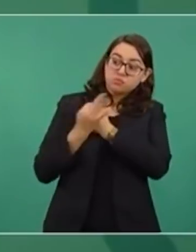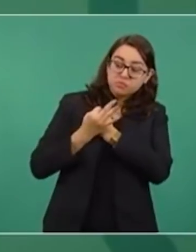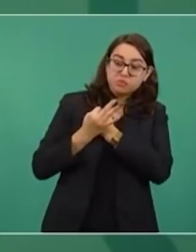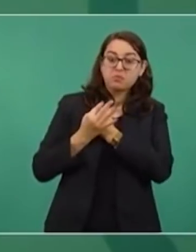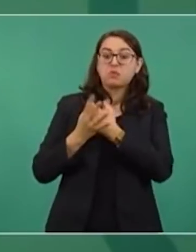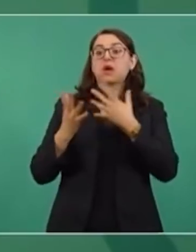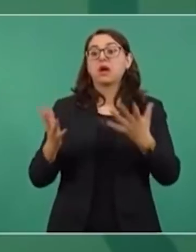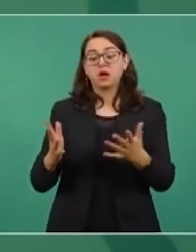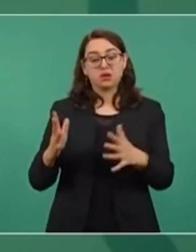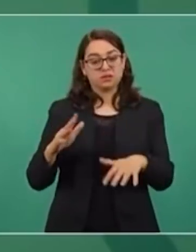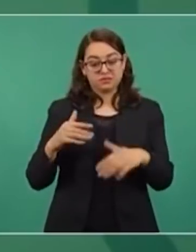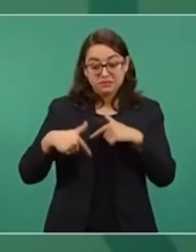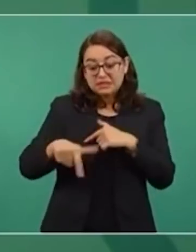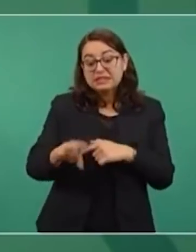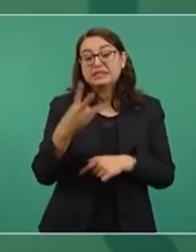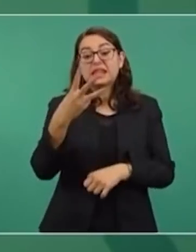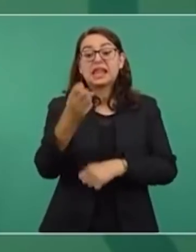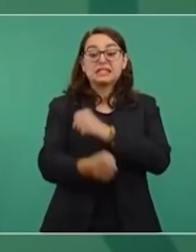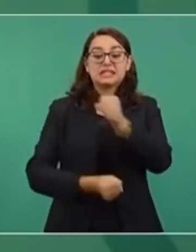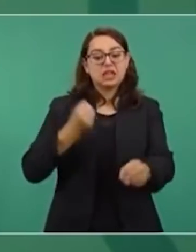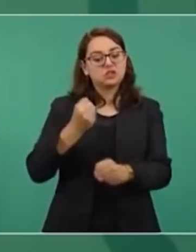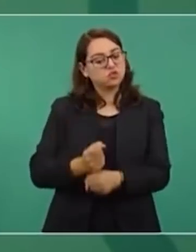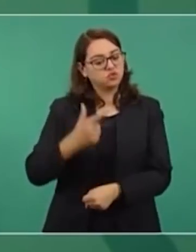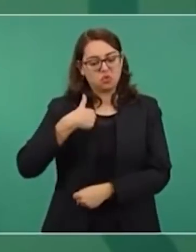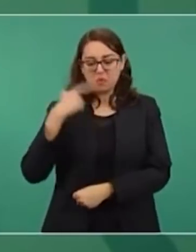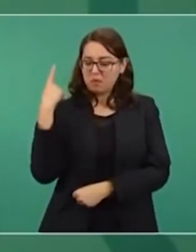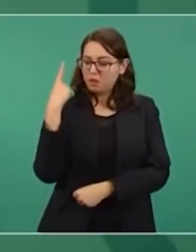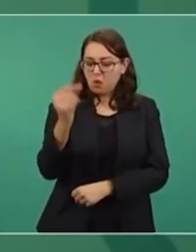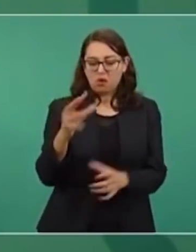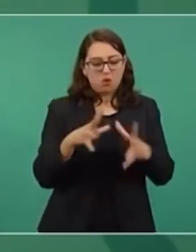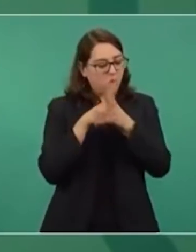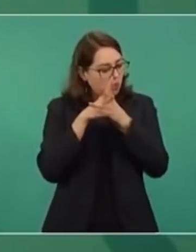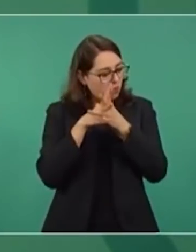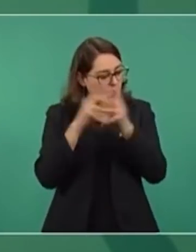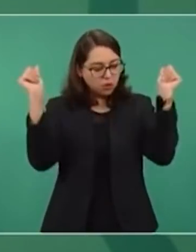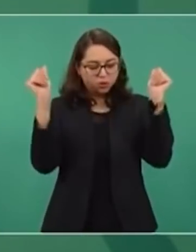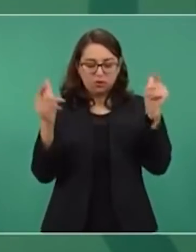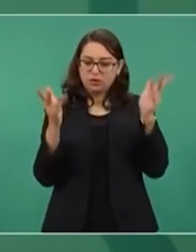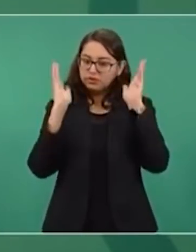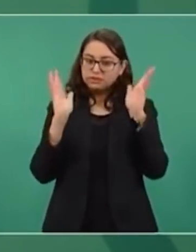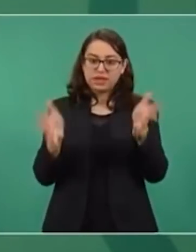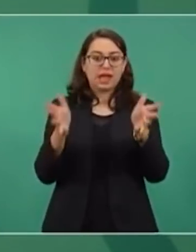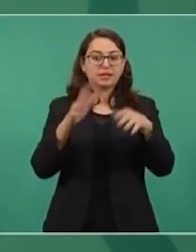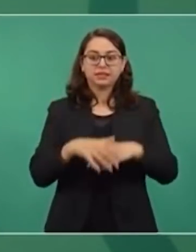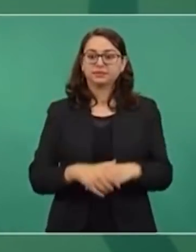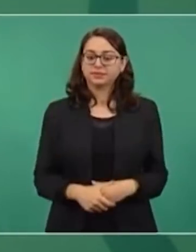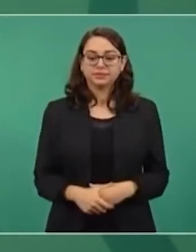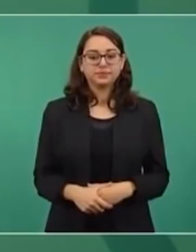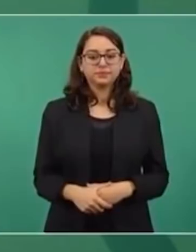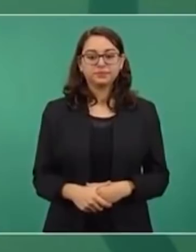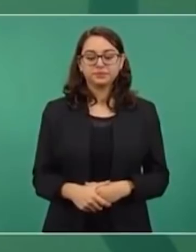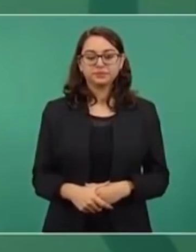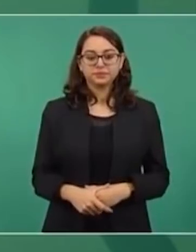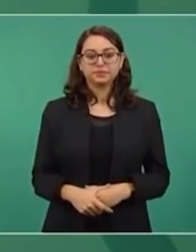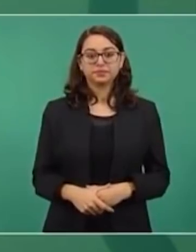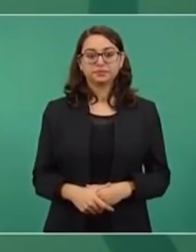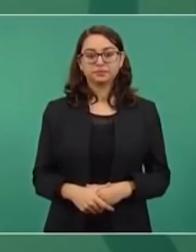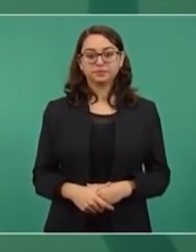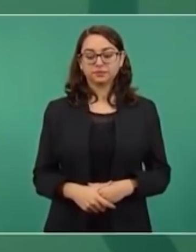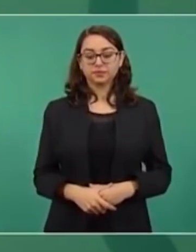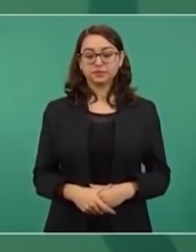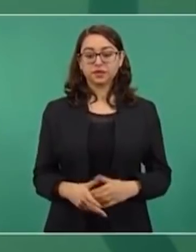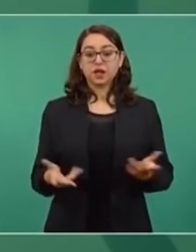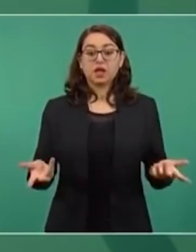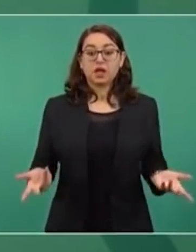porque no se puede. Ya uno tiene en su